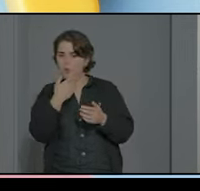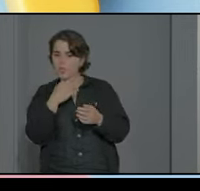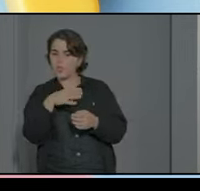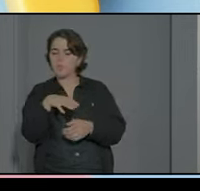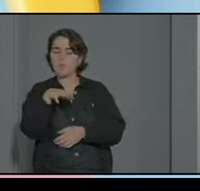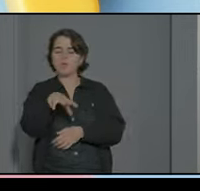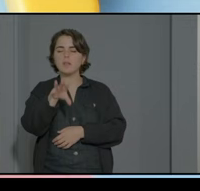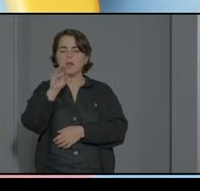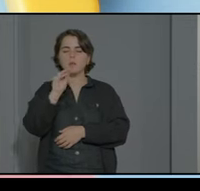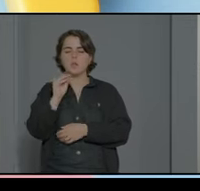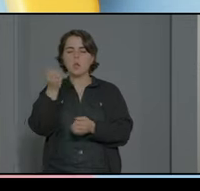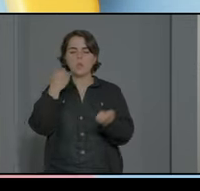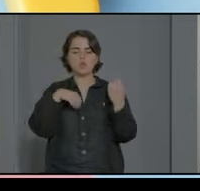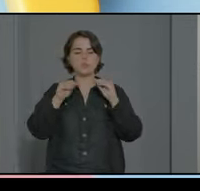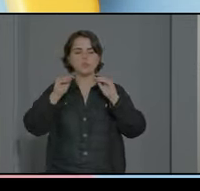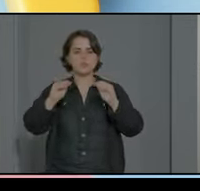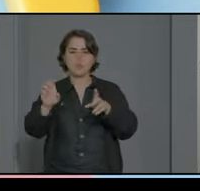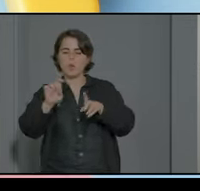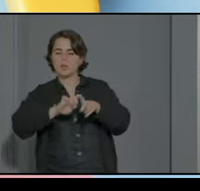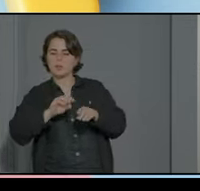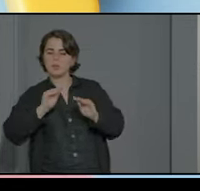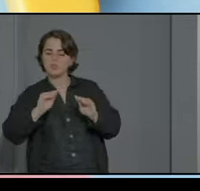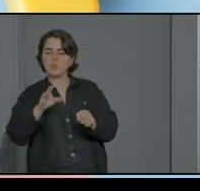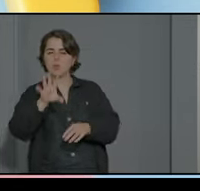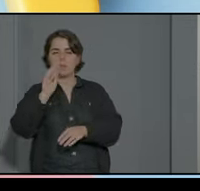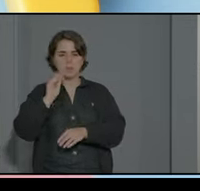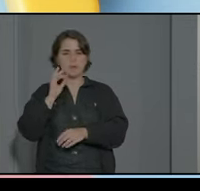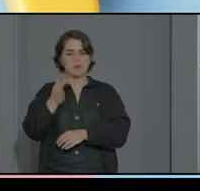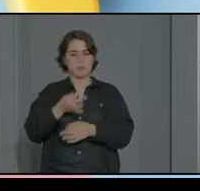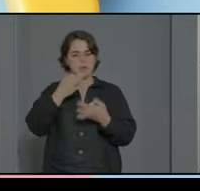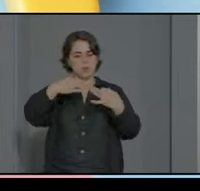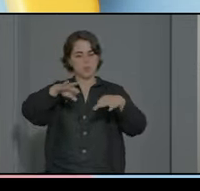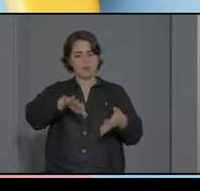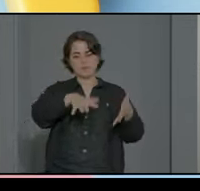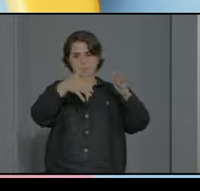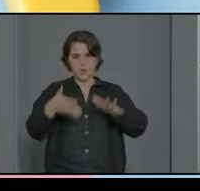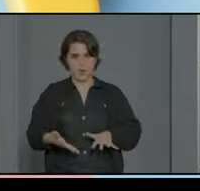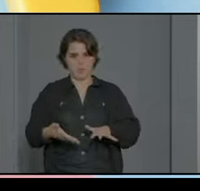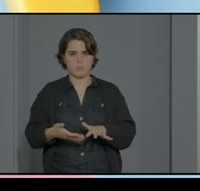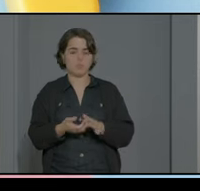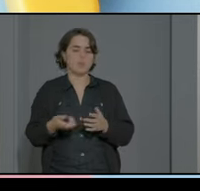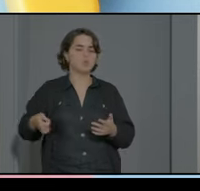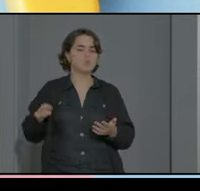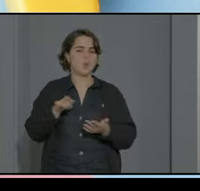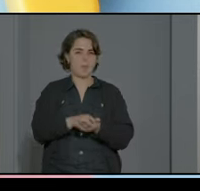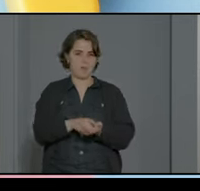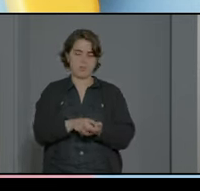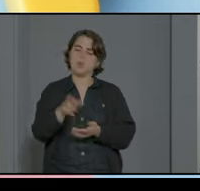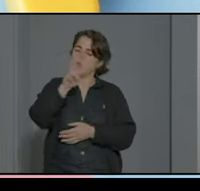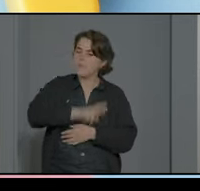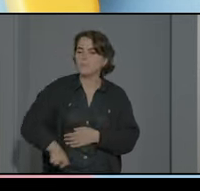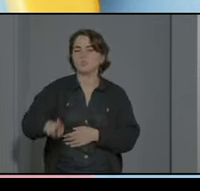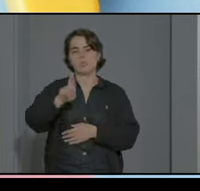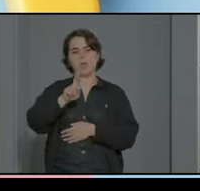de las conductas de las características y normalizar ¿vale? y de nuevo incido en la